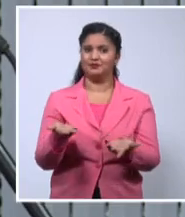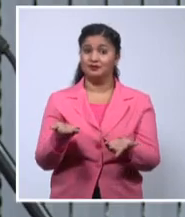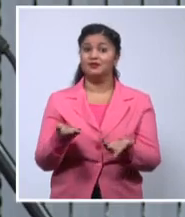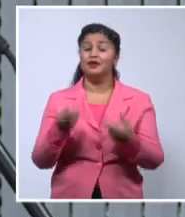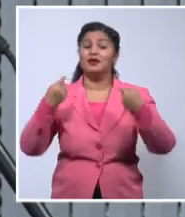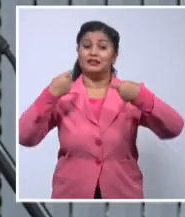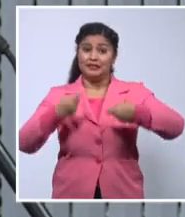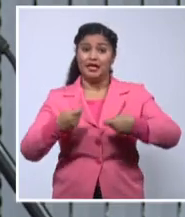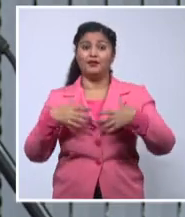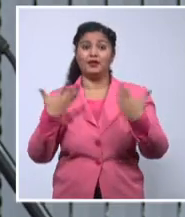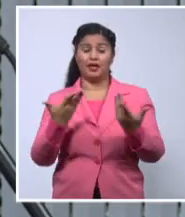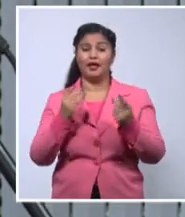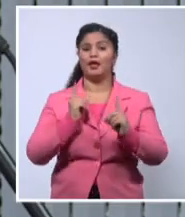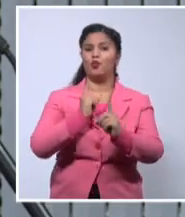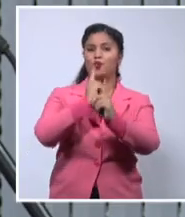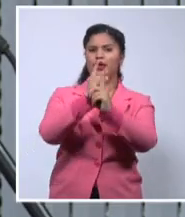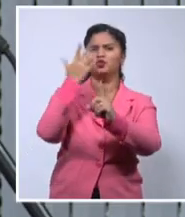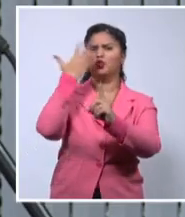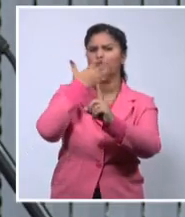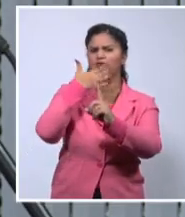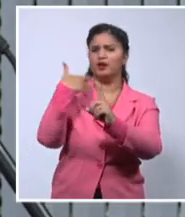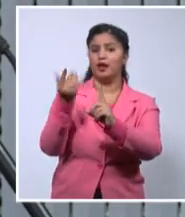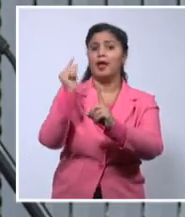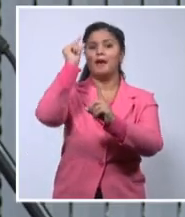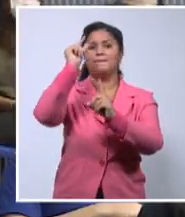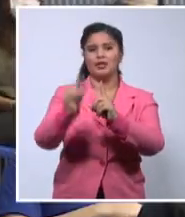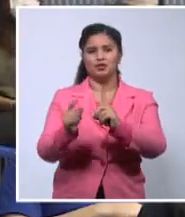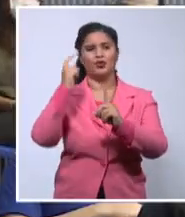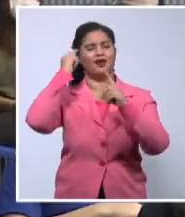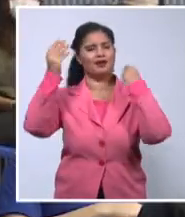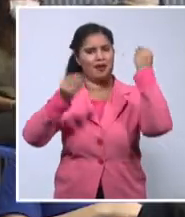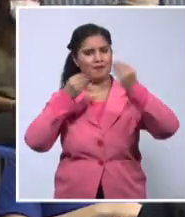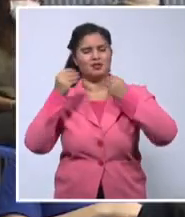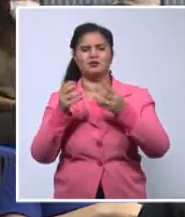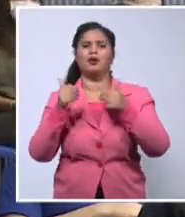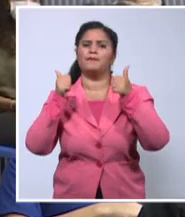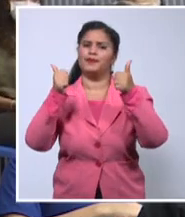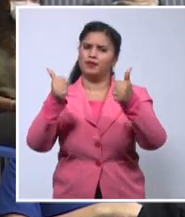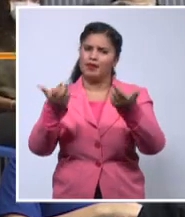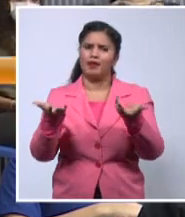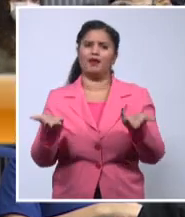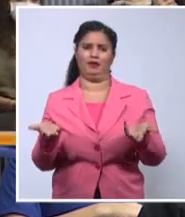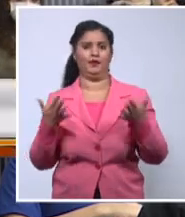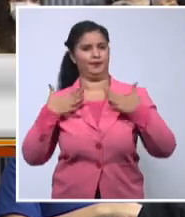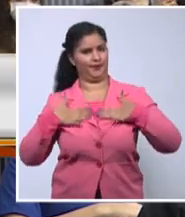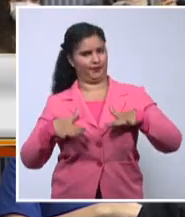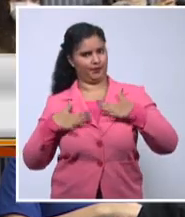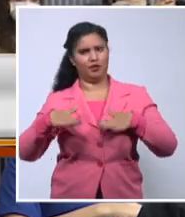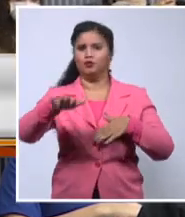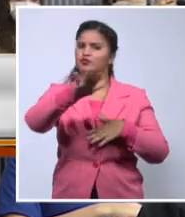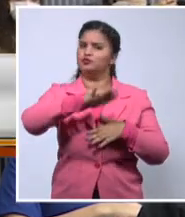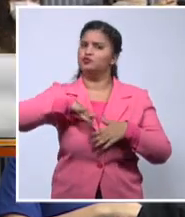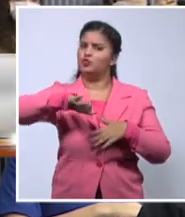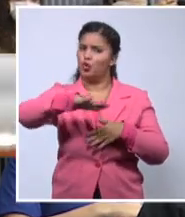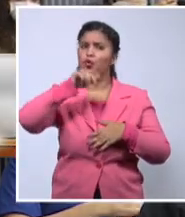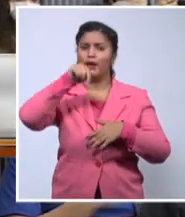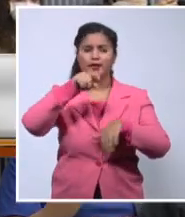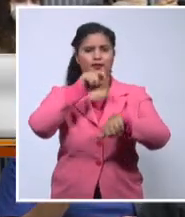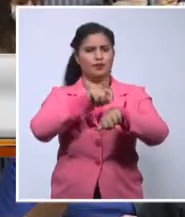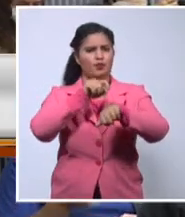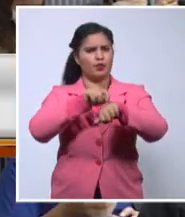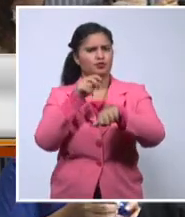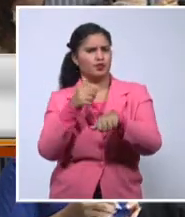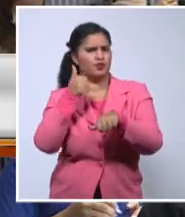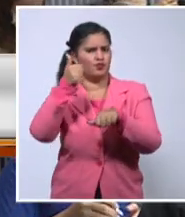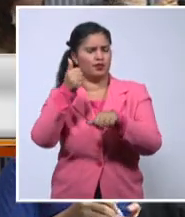criterio distinto, porque ese es el que te va a ayudar a construir un país mejor. Este puede ser el momento, la oportunidad, para abrir un gran debate a